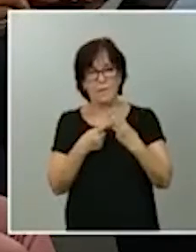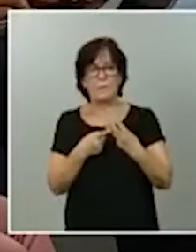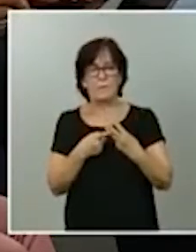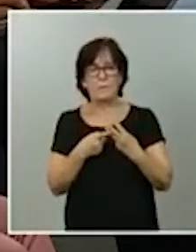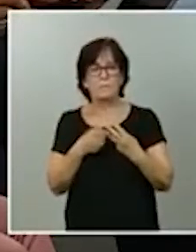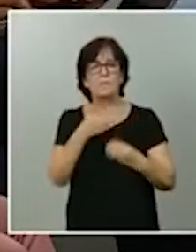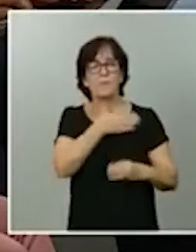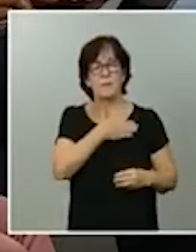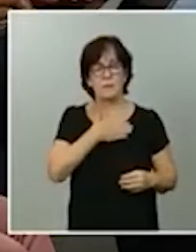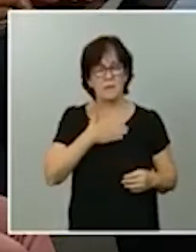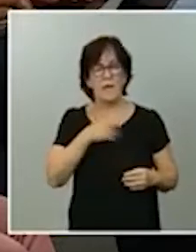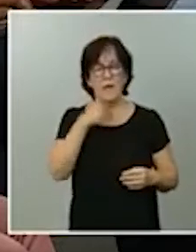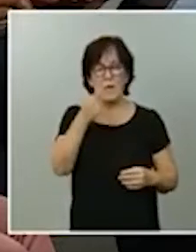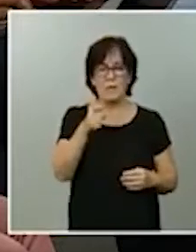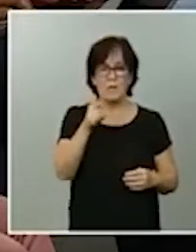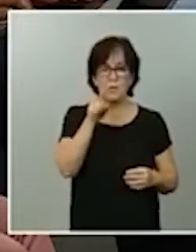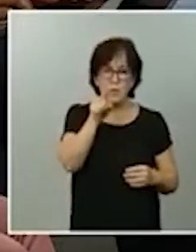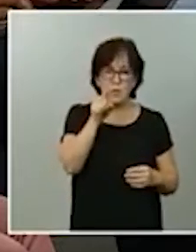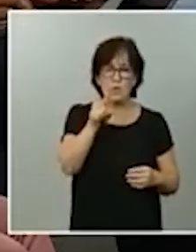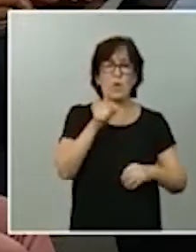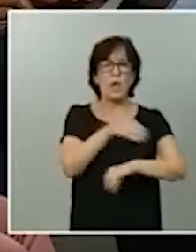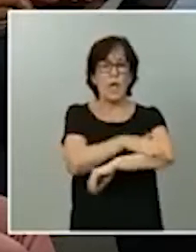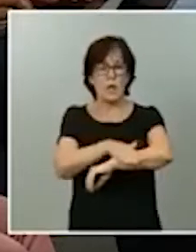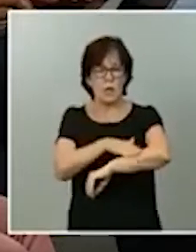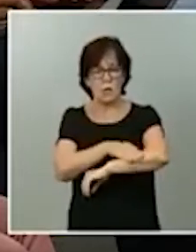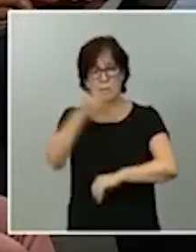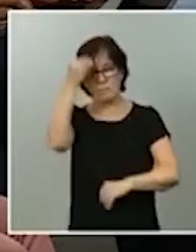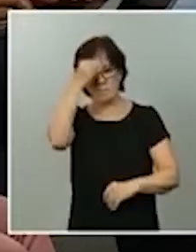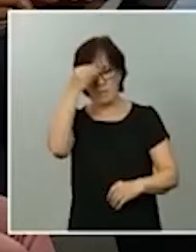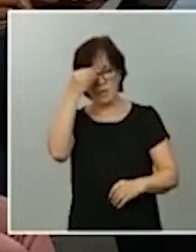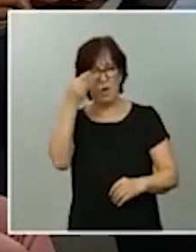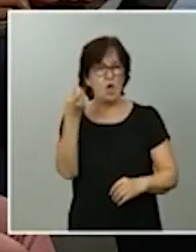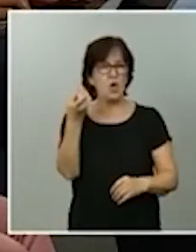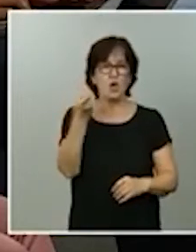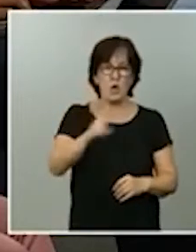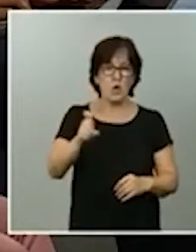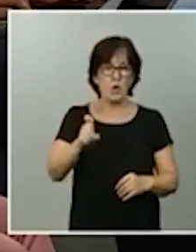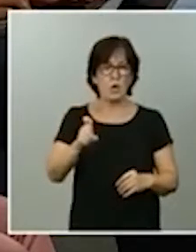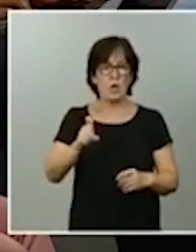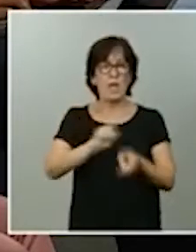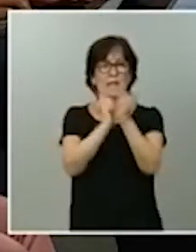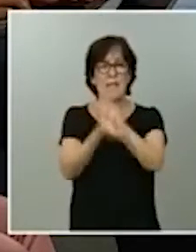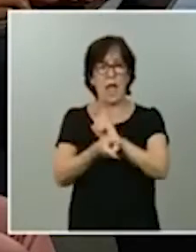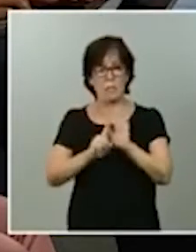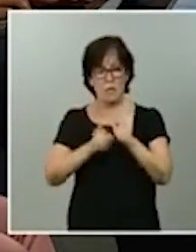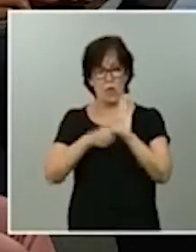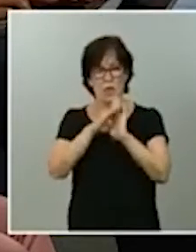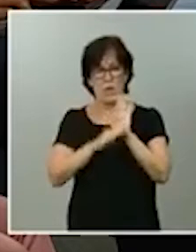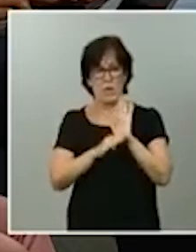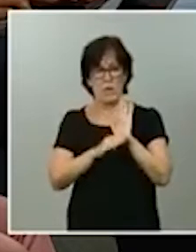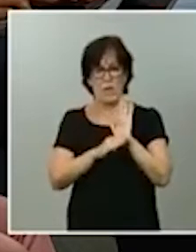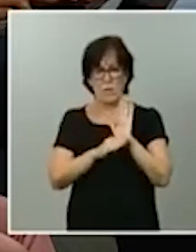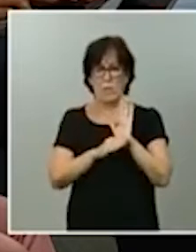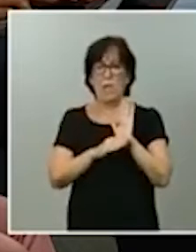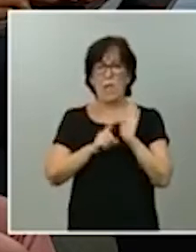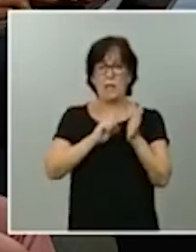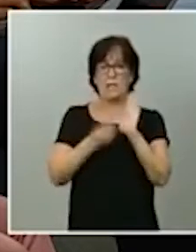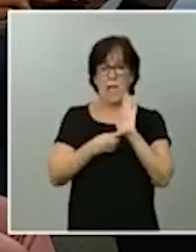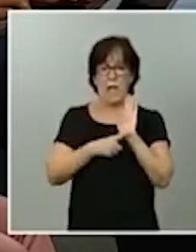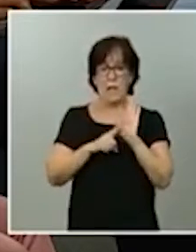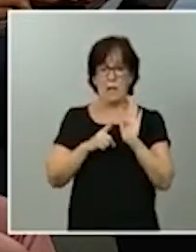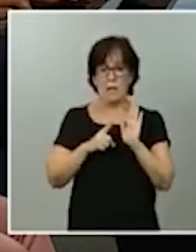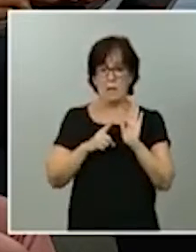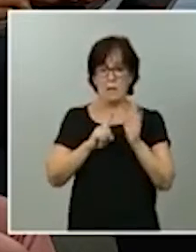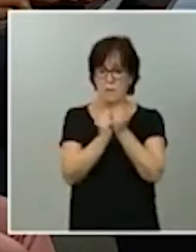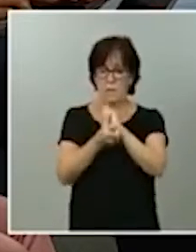dicho usted que el Gobierno pensó que no era necesario un cambio legal, pero dado que ese cambio legal sí estaba en acuerdos que